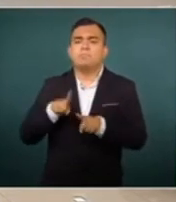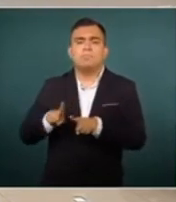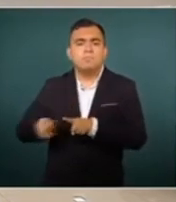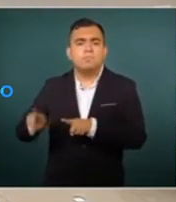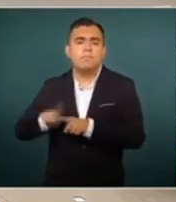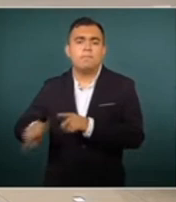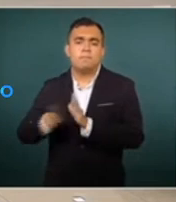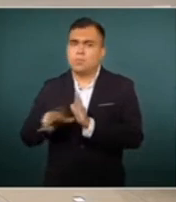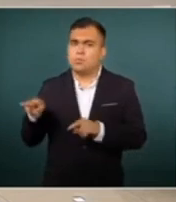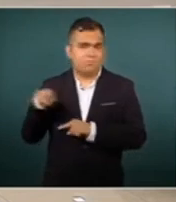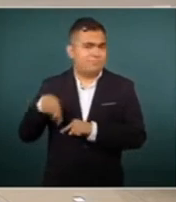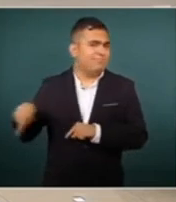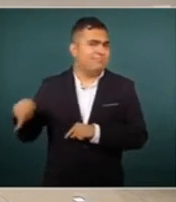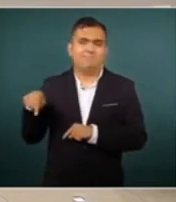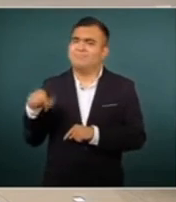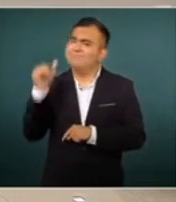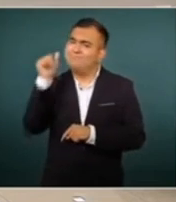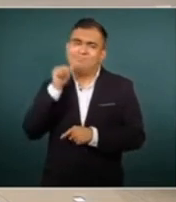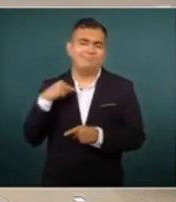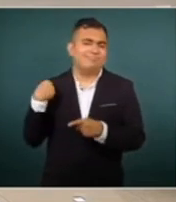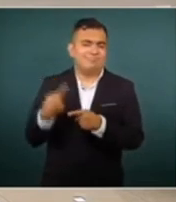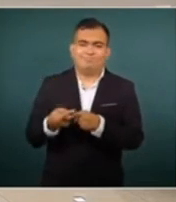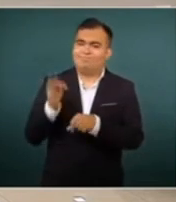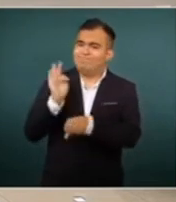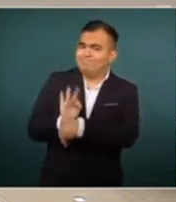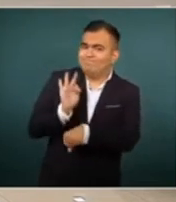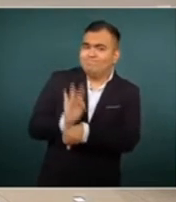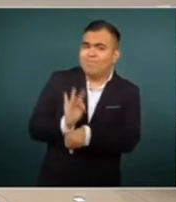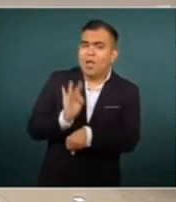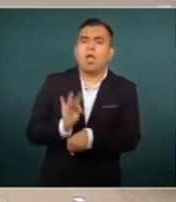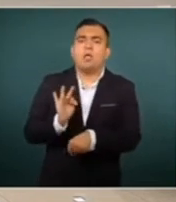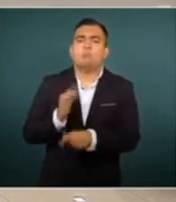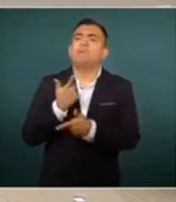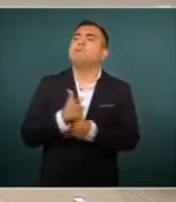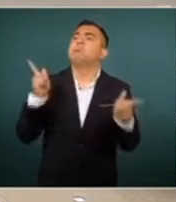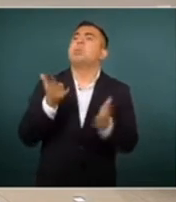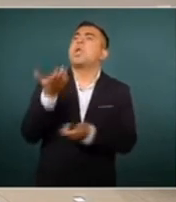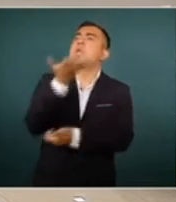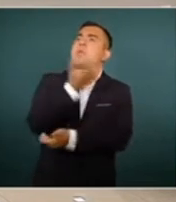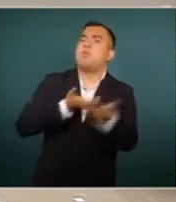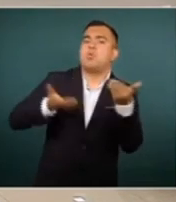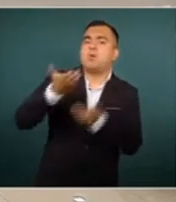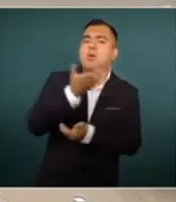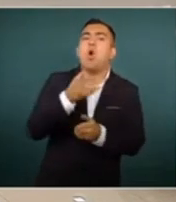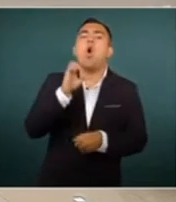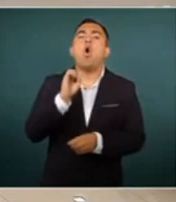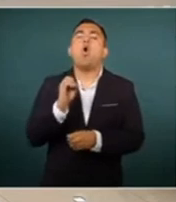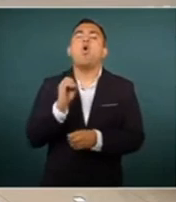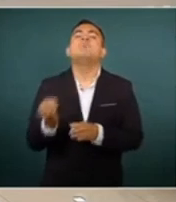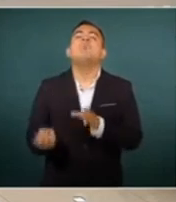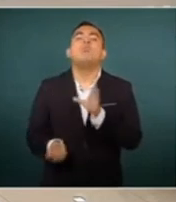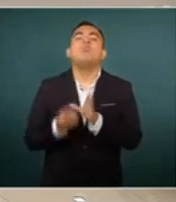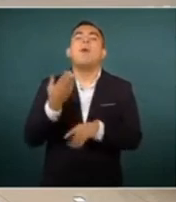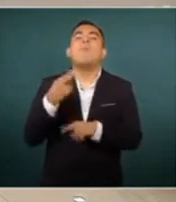siempre el modelo neoliberal o neoporfirista